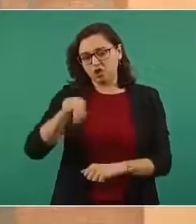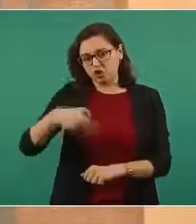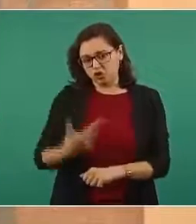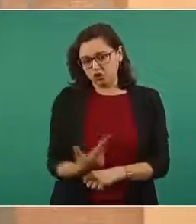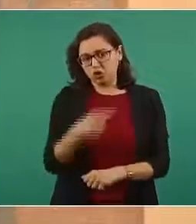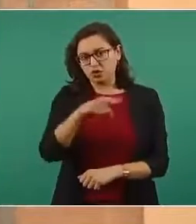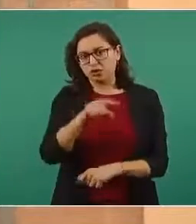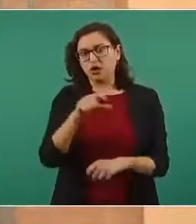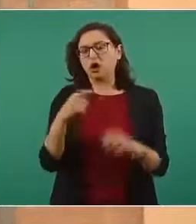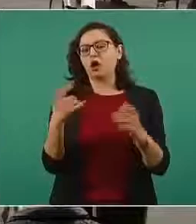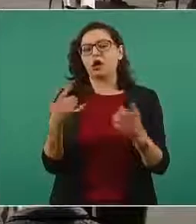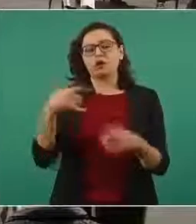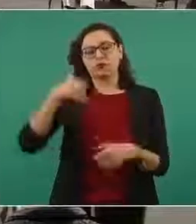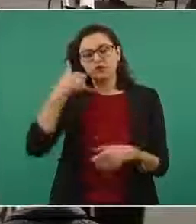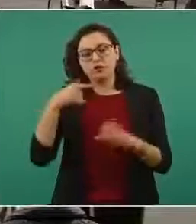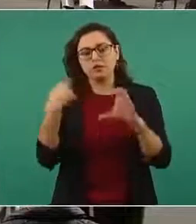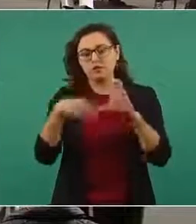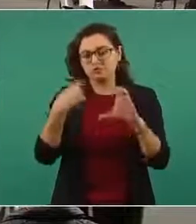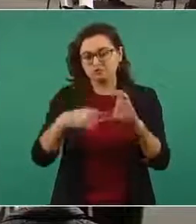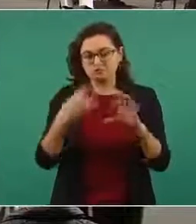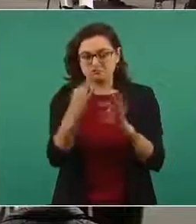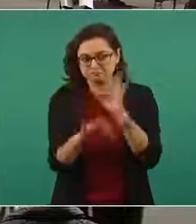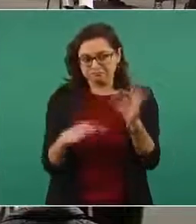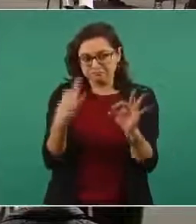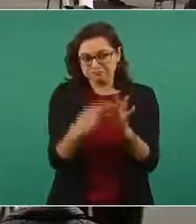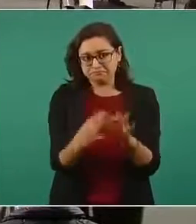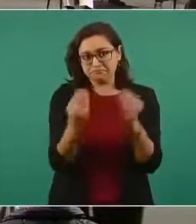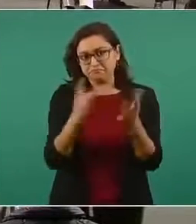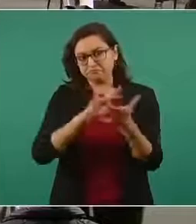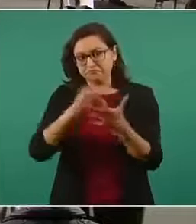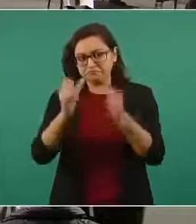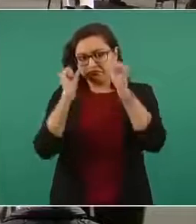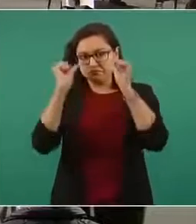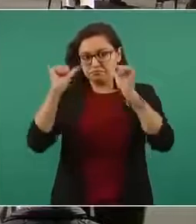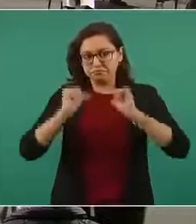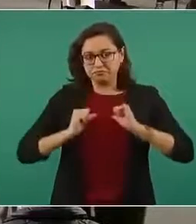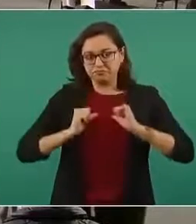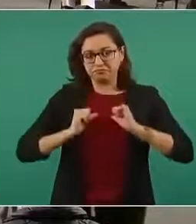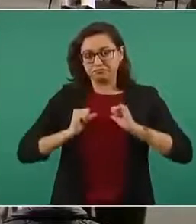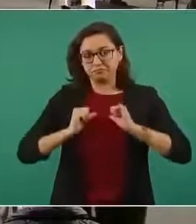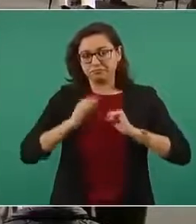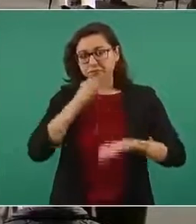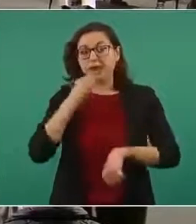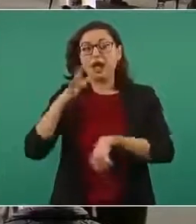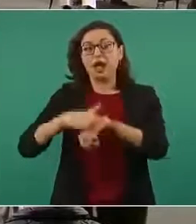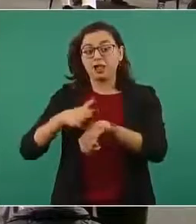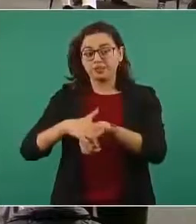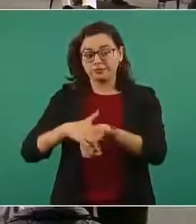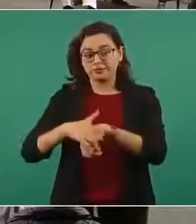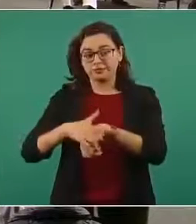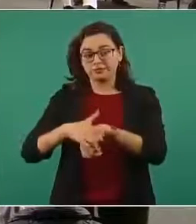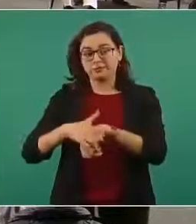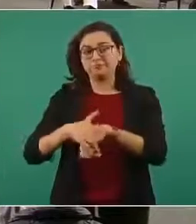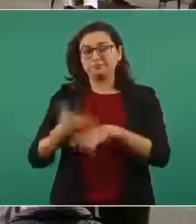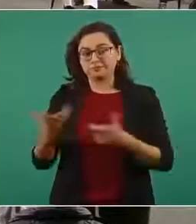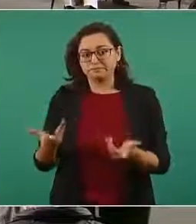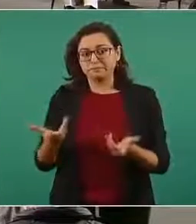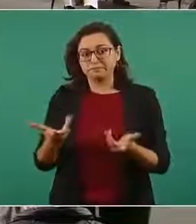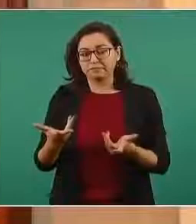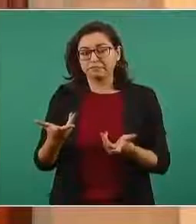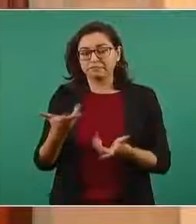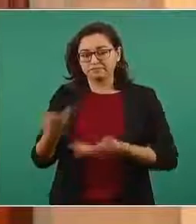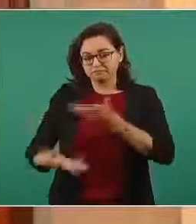telefónico y correo, sin otro particular por el momento y agradeciendo de antemano su atención a la presente, aprovecho la oportunidad para expresarle las seguridades de nuestra